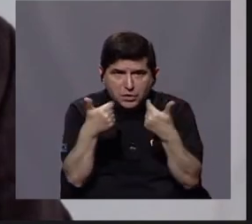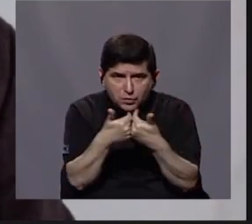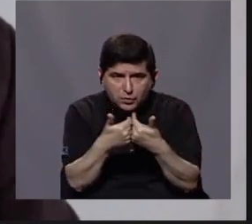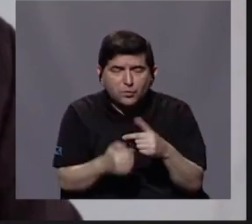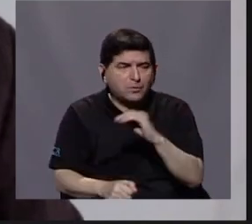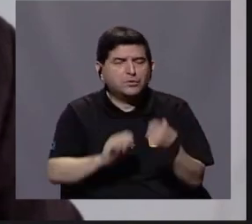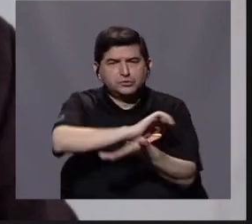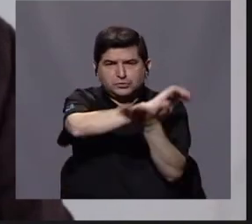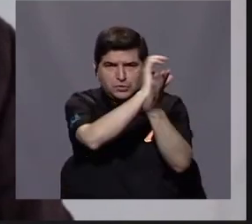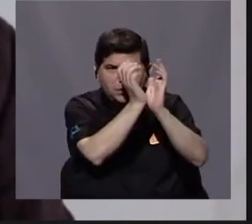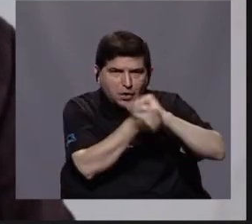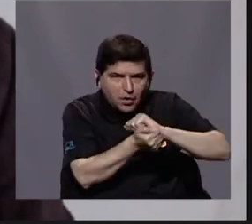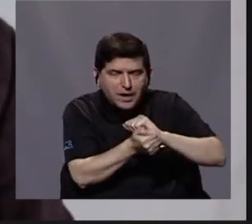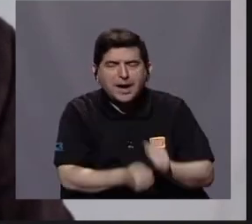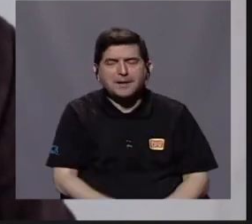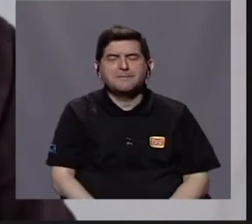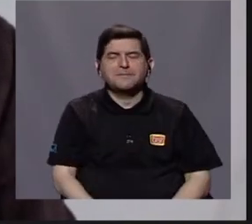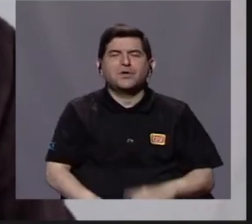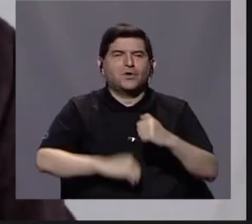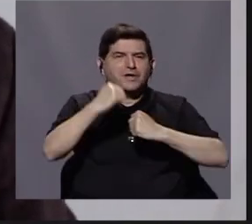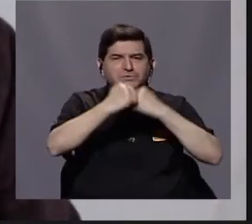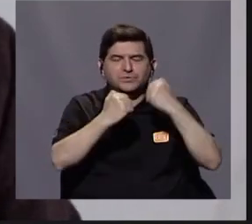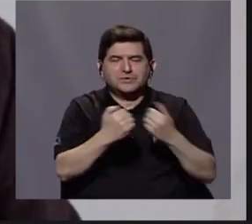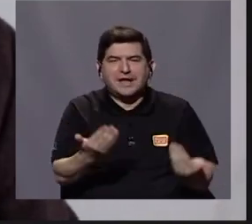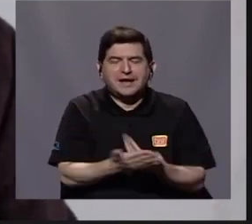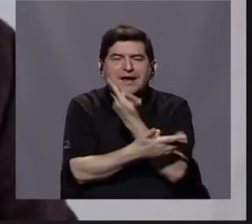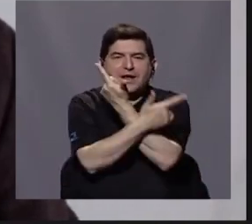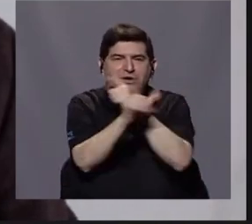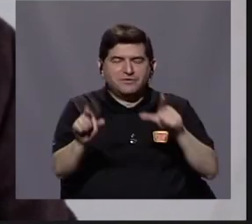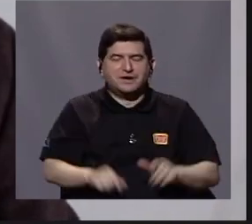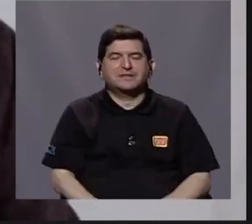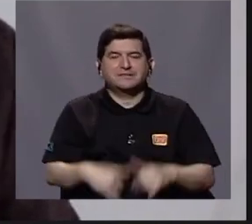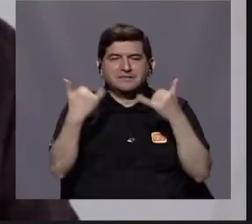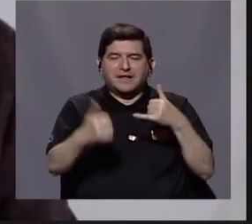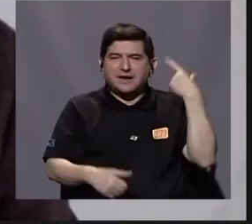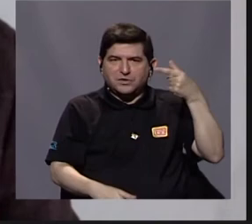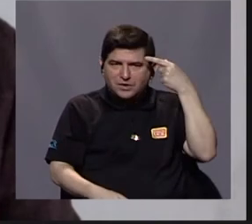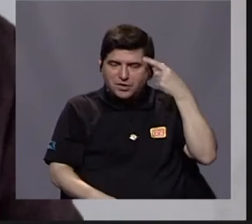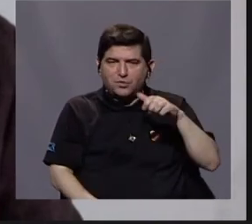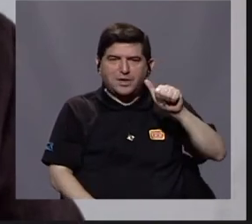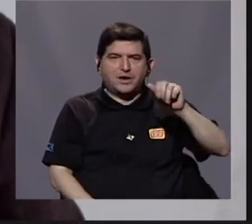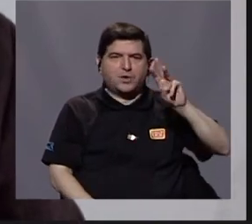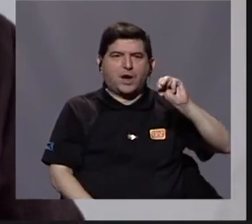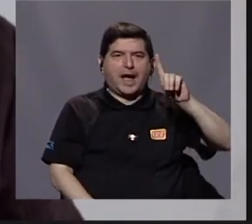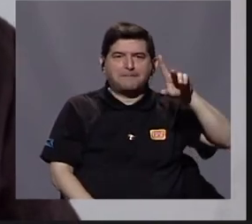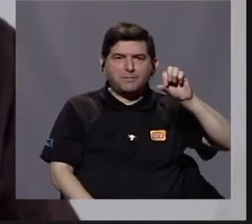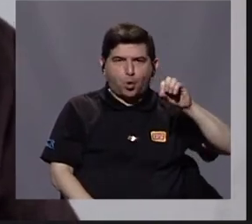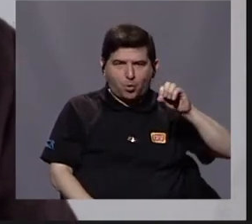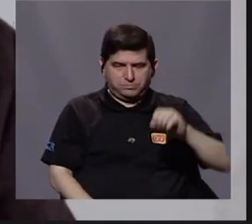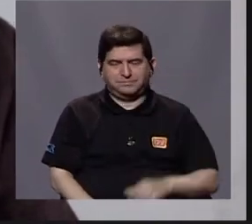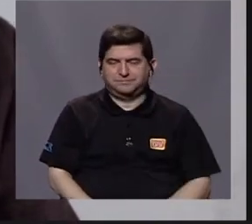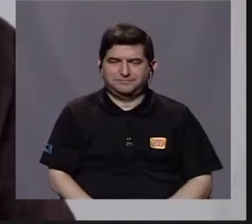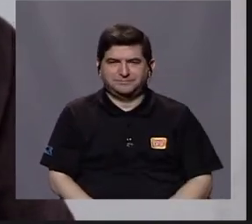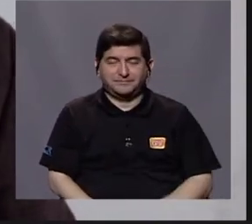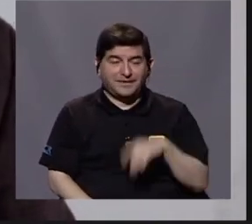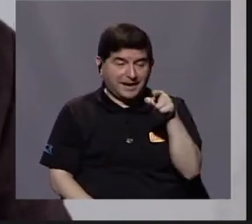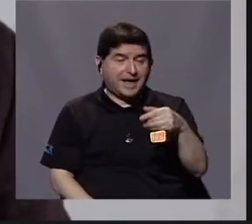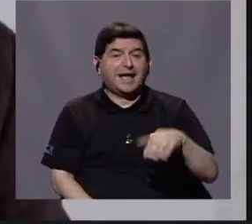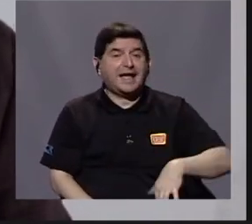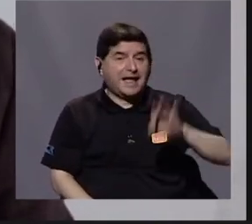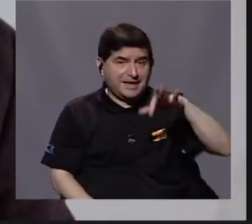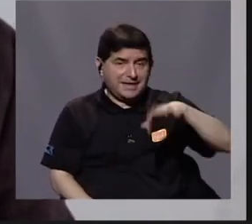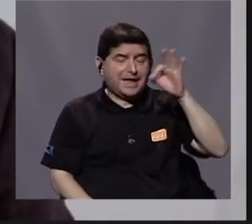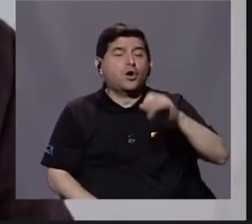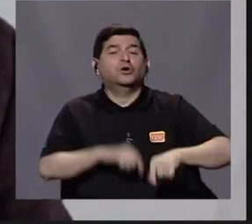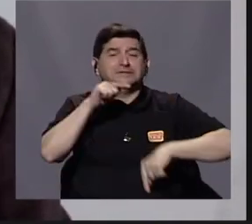reformas estructurales neoliberales del actual gobierno de Andrés Manuel López Obrador, pues indudablemente vamos a encontrar